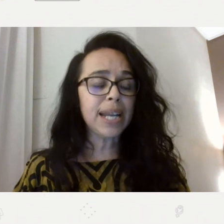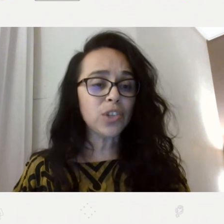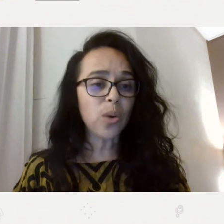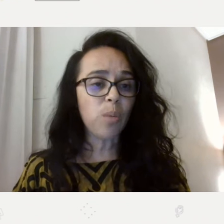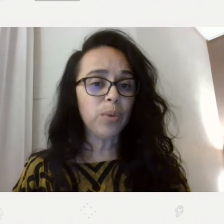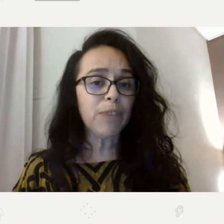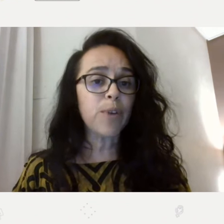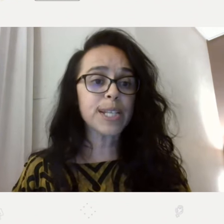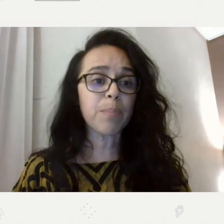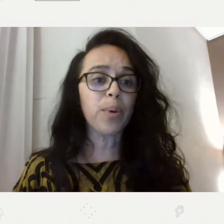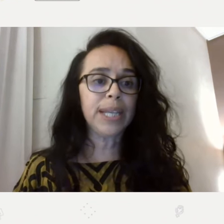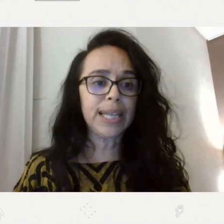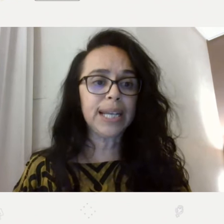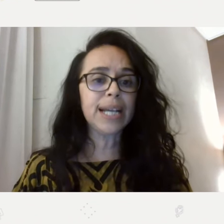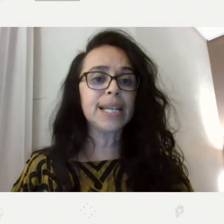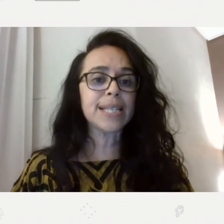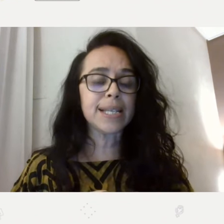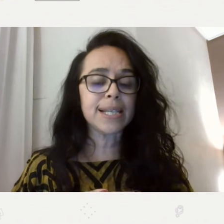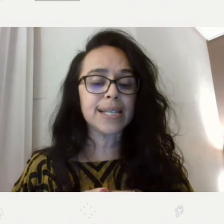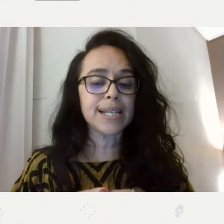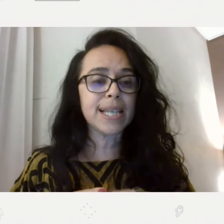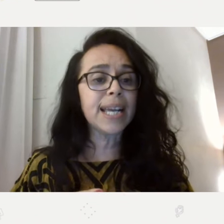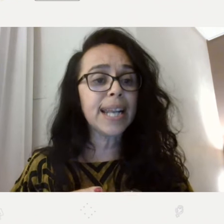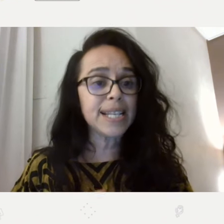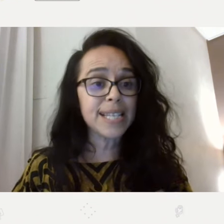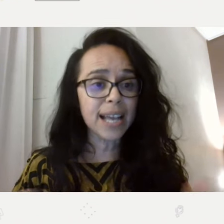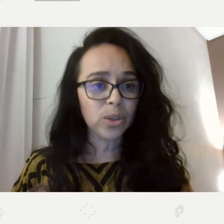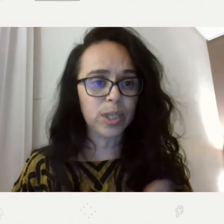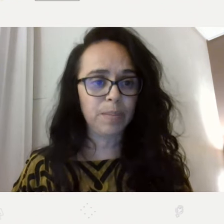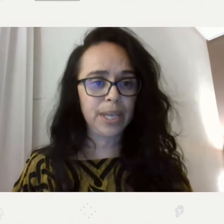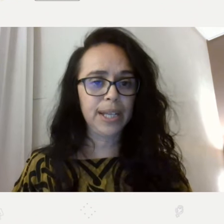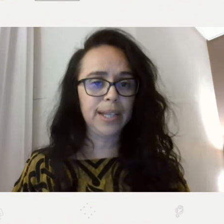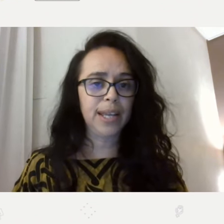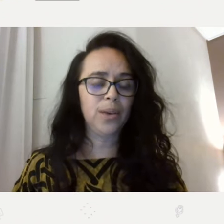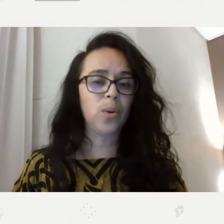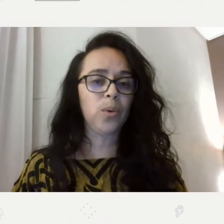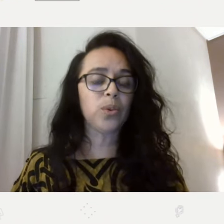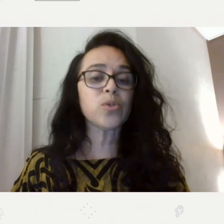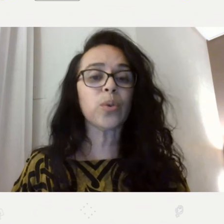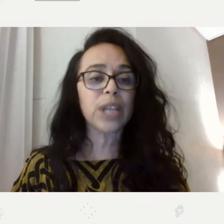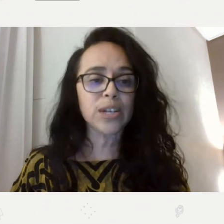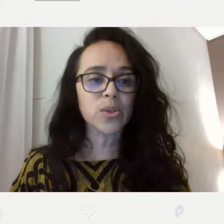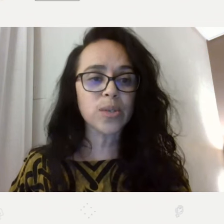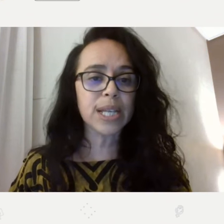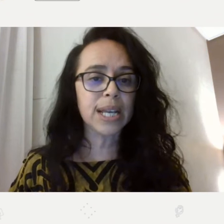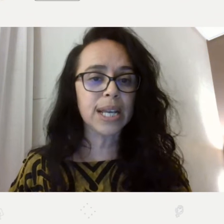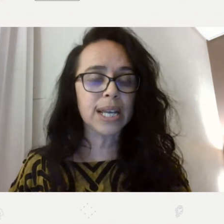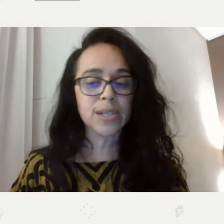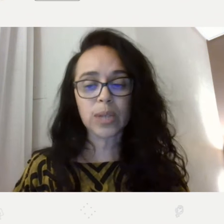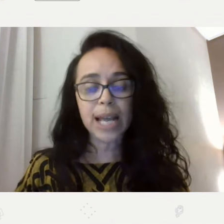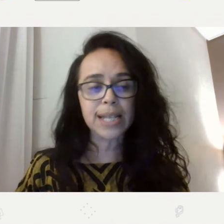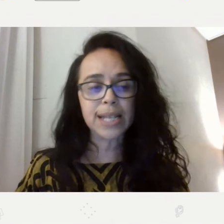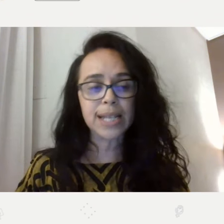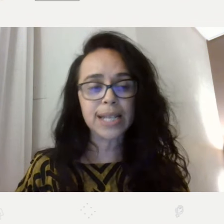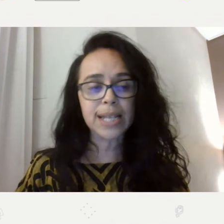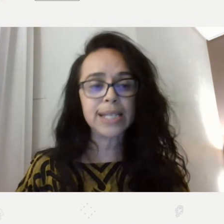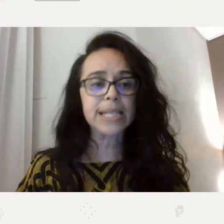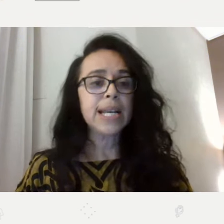extrema derecha como una fuerza política que se está enraizando también en otros contextos nacionales.